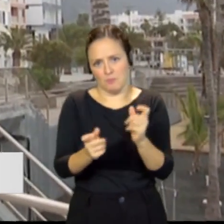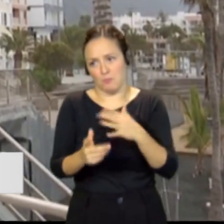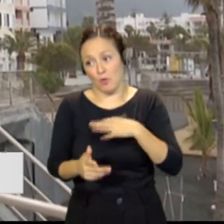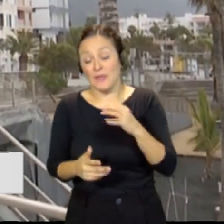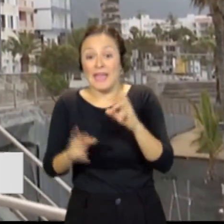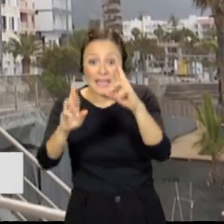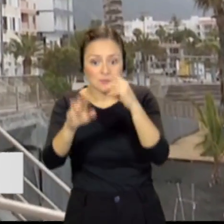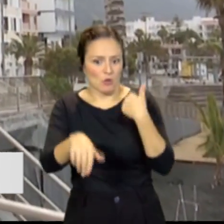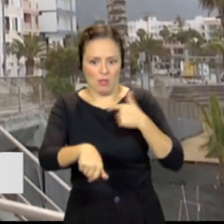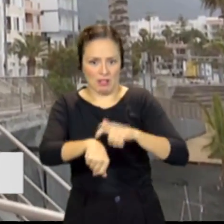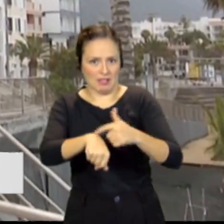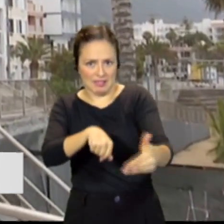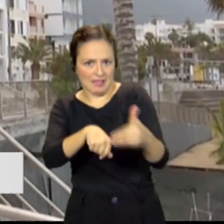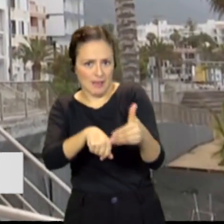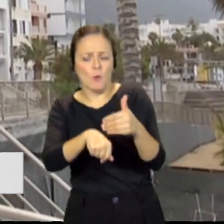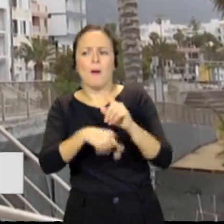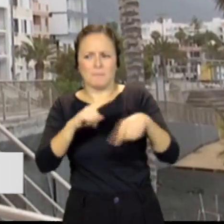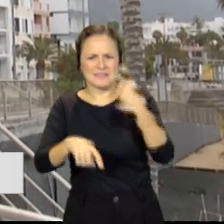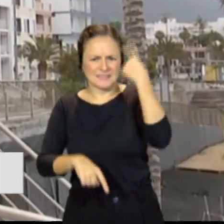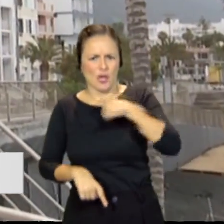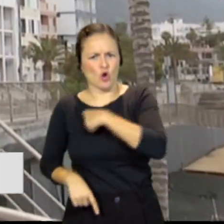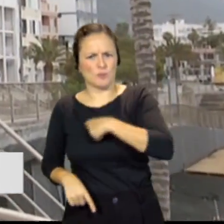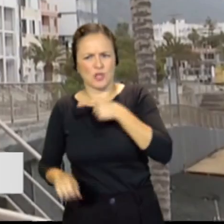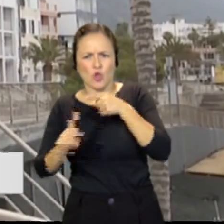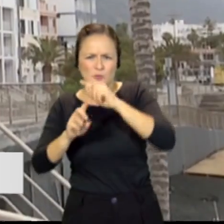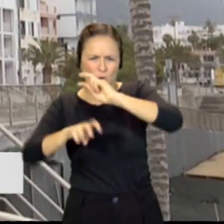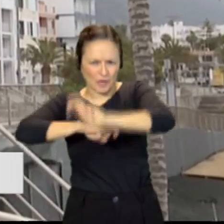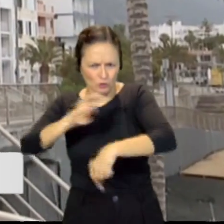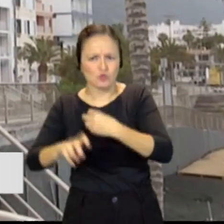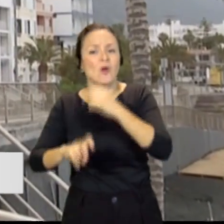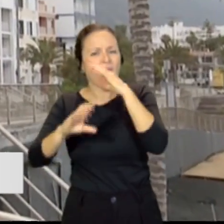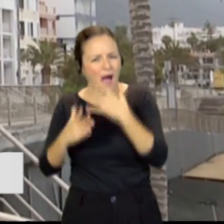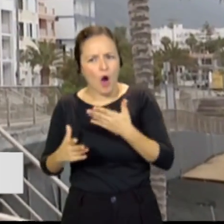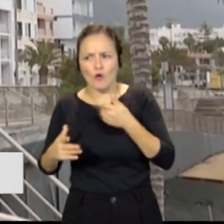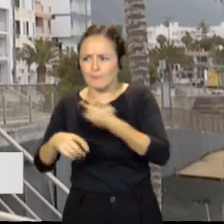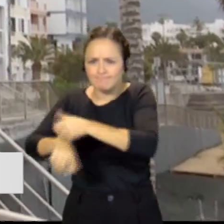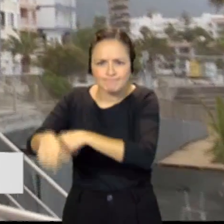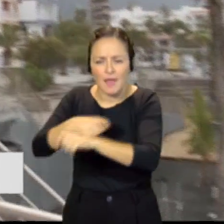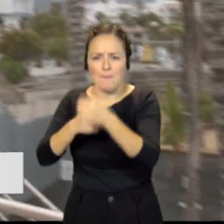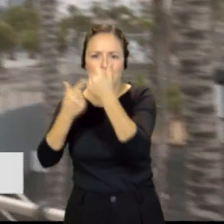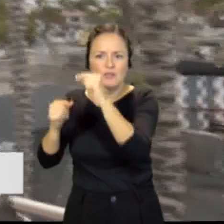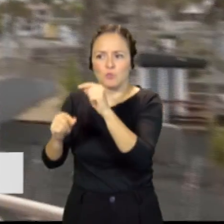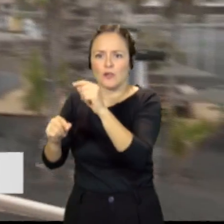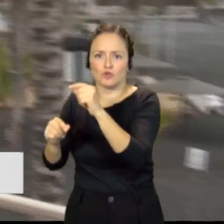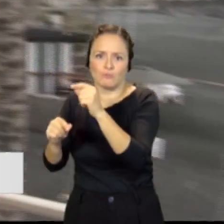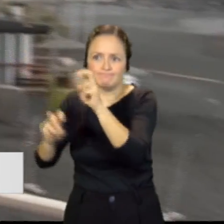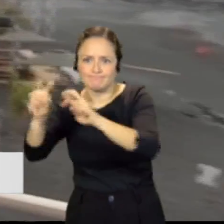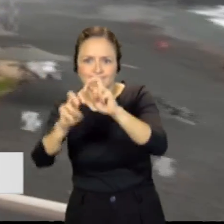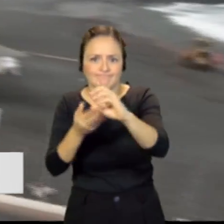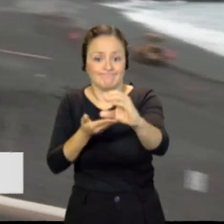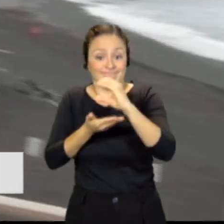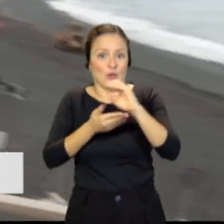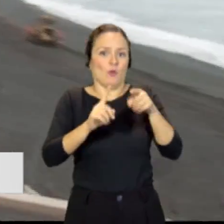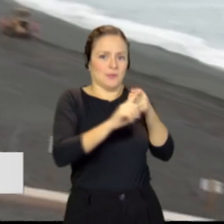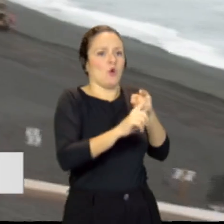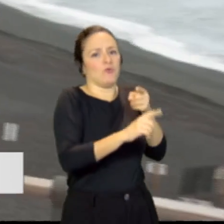tarde. De hecho, sé que el Comisionado para Reconstrucción está trabajando en ello, consiguiendo el presupuesto y también a la espera